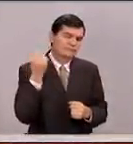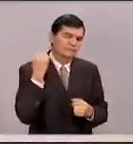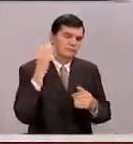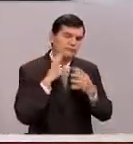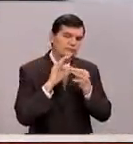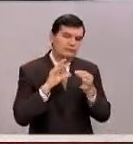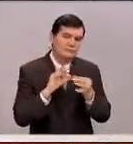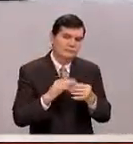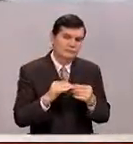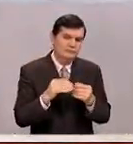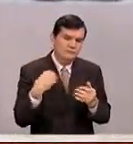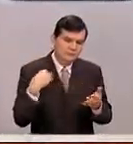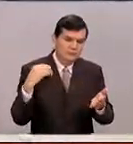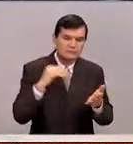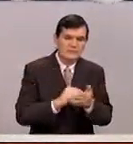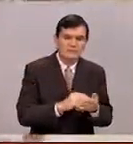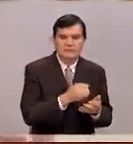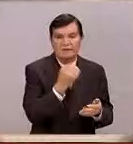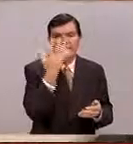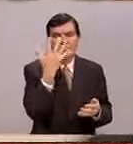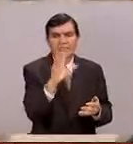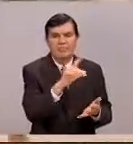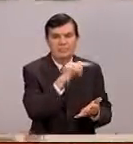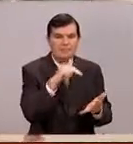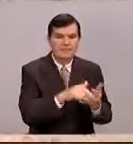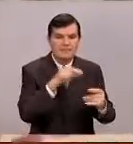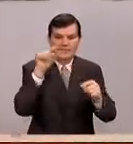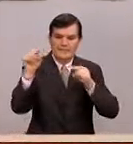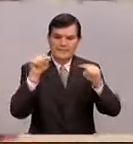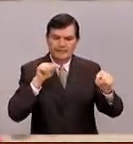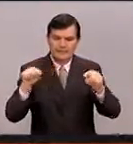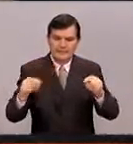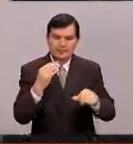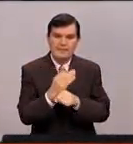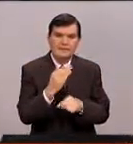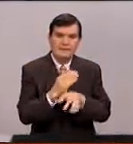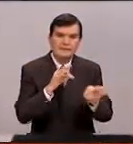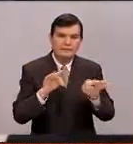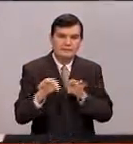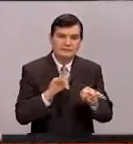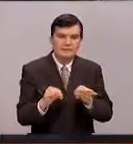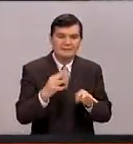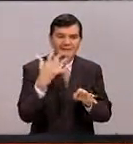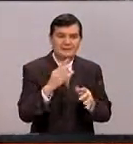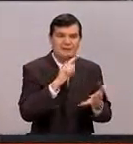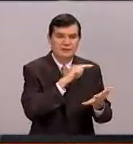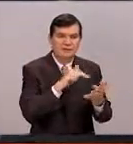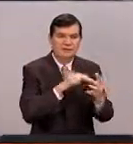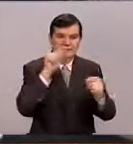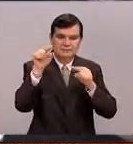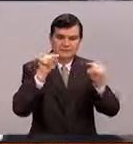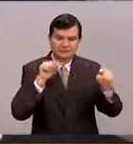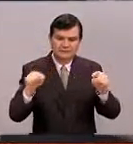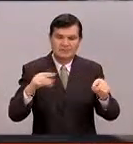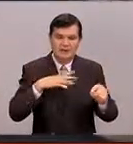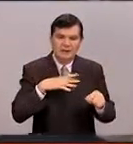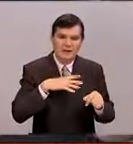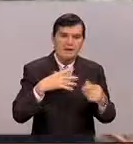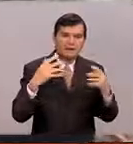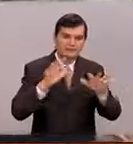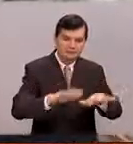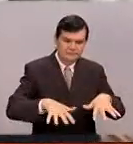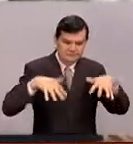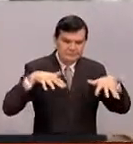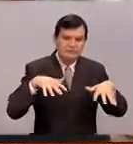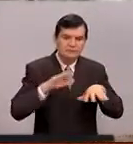llega a 10 sedes que tenemos ahorita operando y en estas 10 sedes hay auditorios,